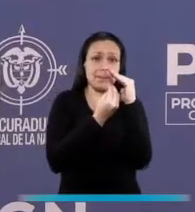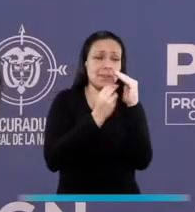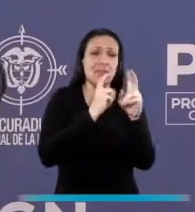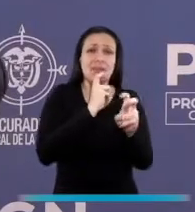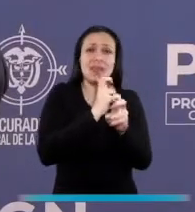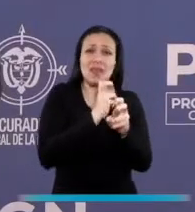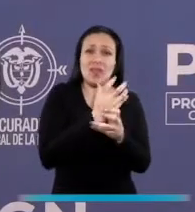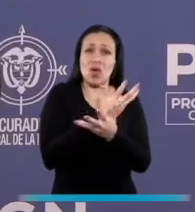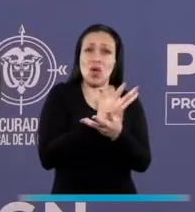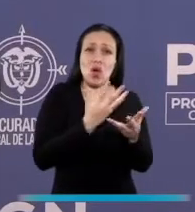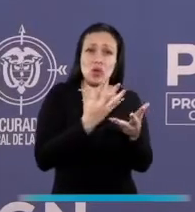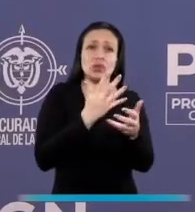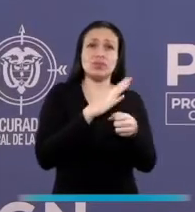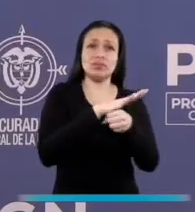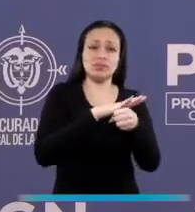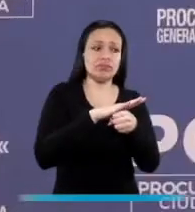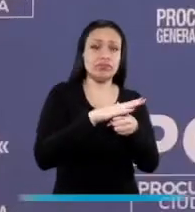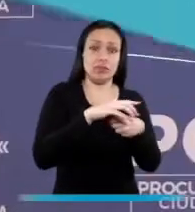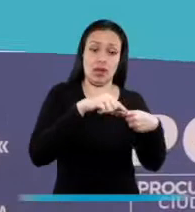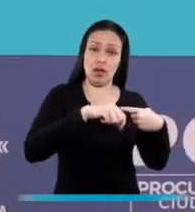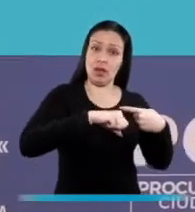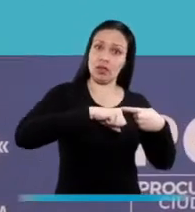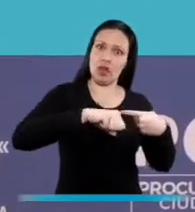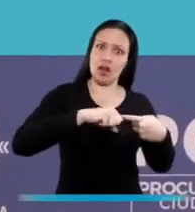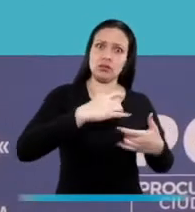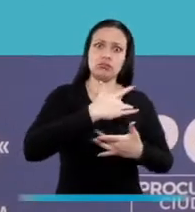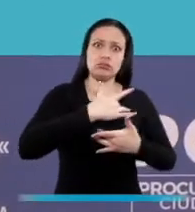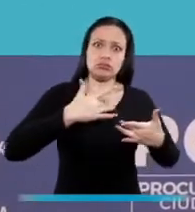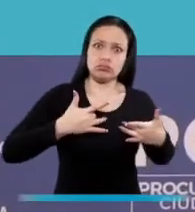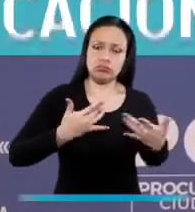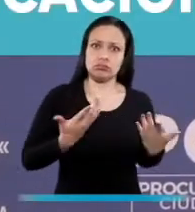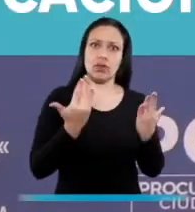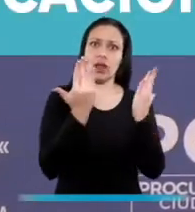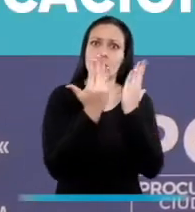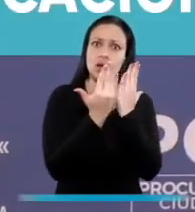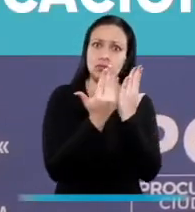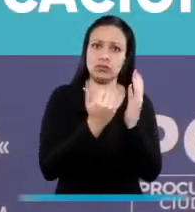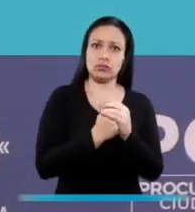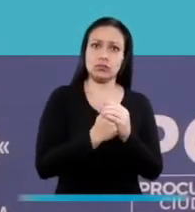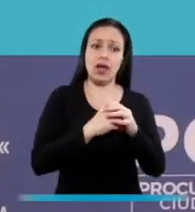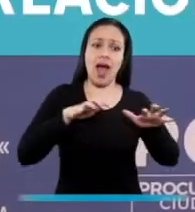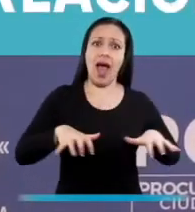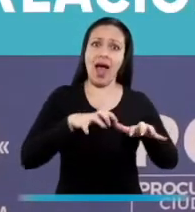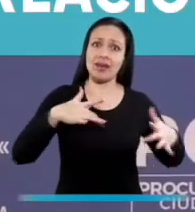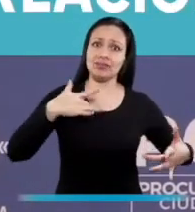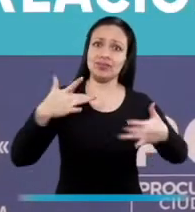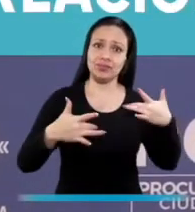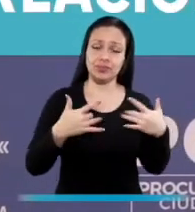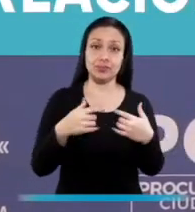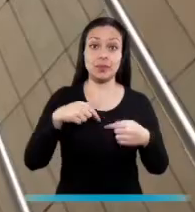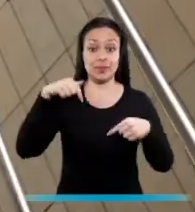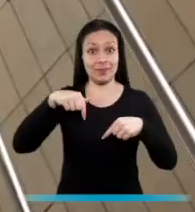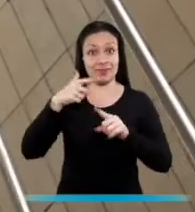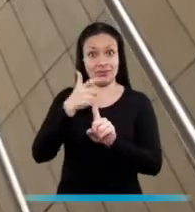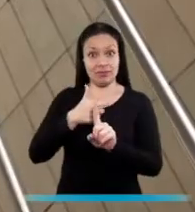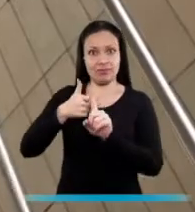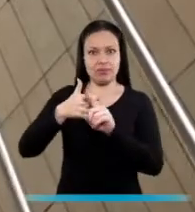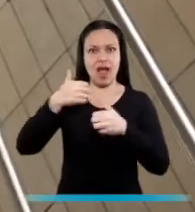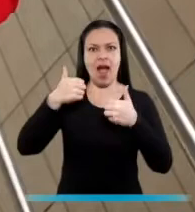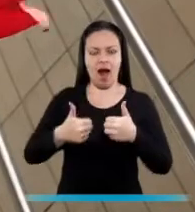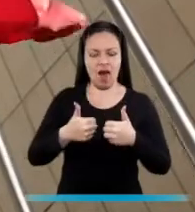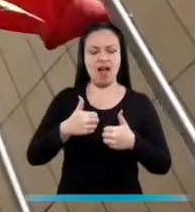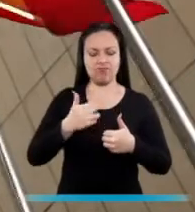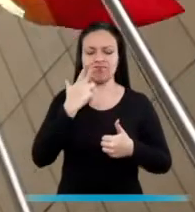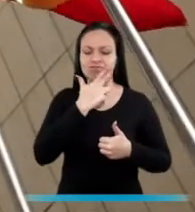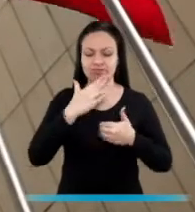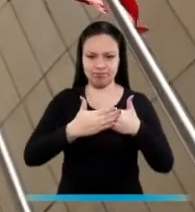en sus casas con dificultades en temas de derechos a la salud, a la educación, a la recreación. La Procuraduría